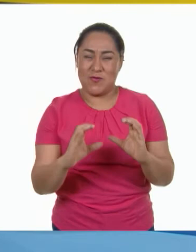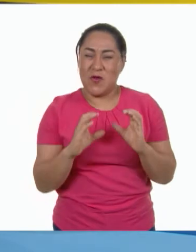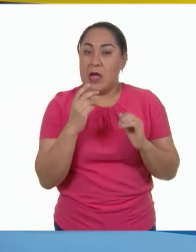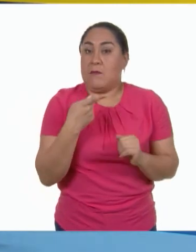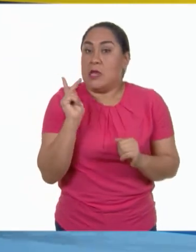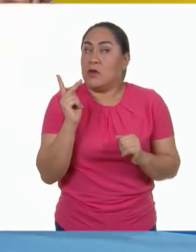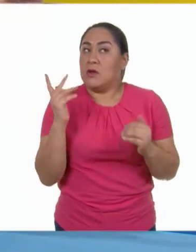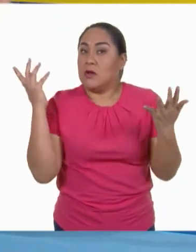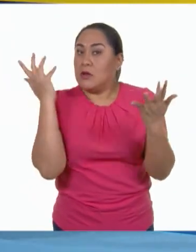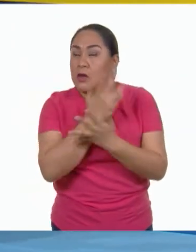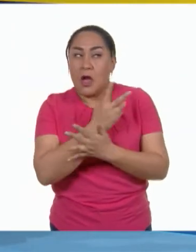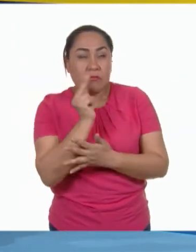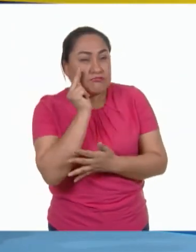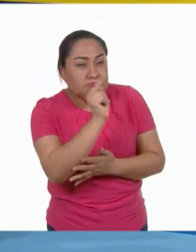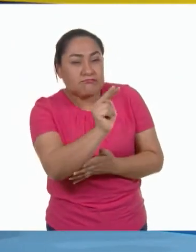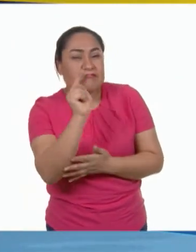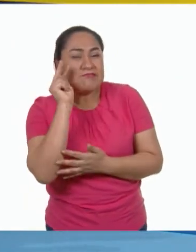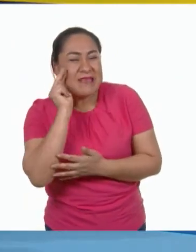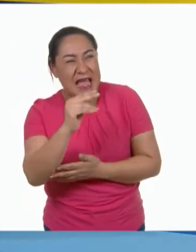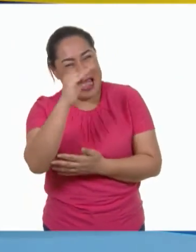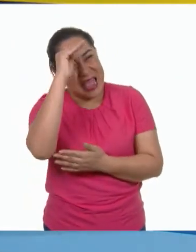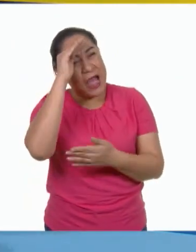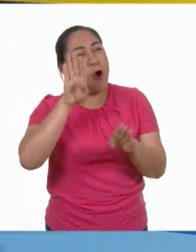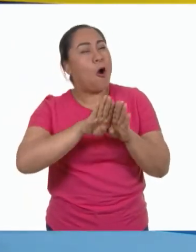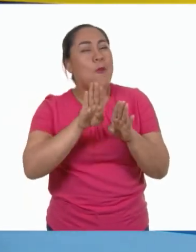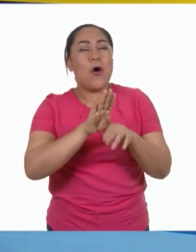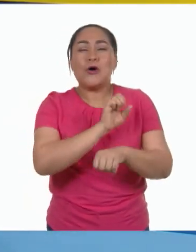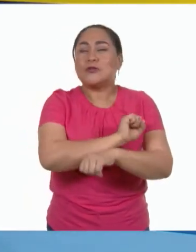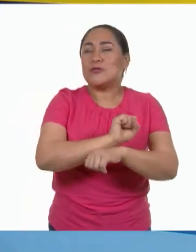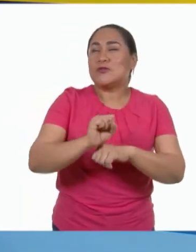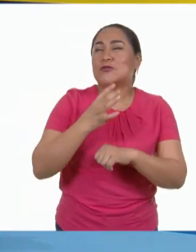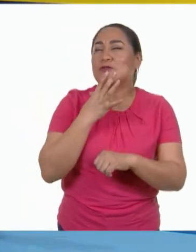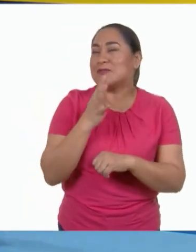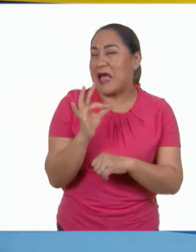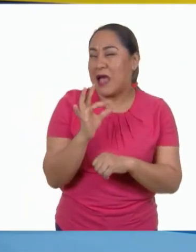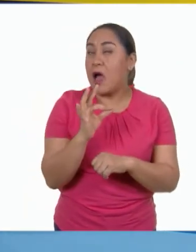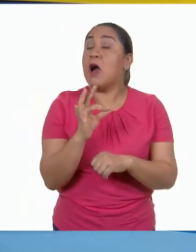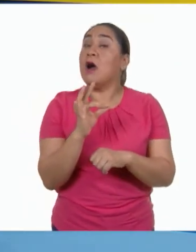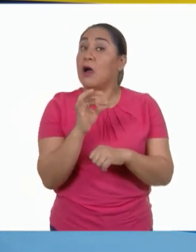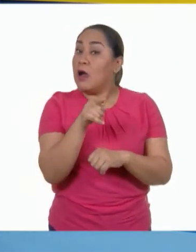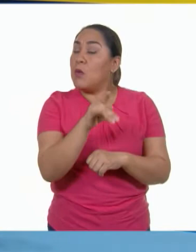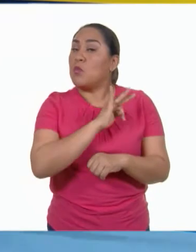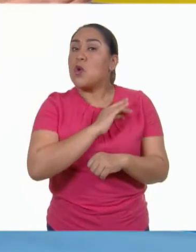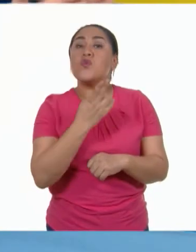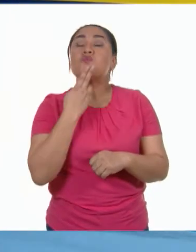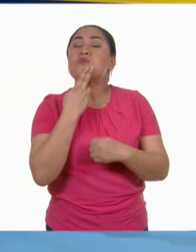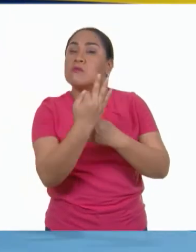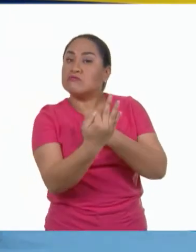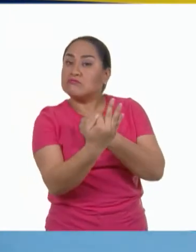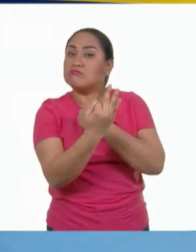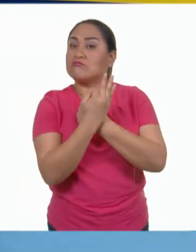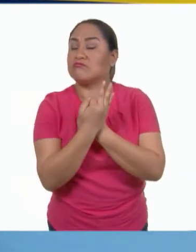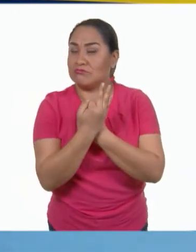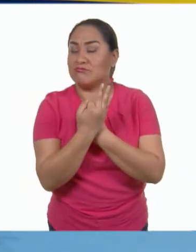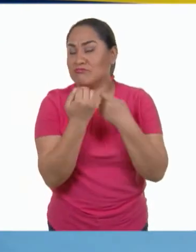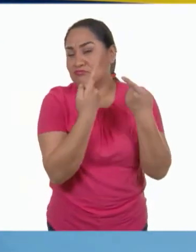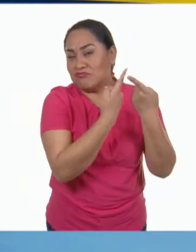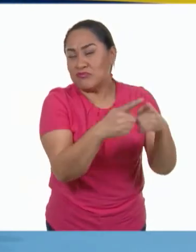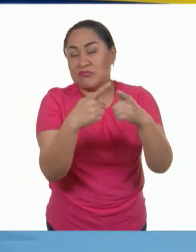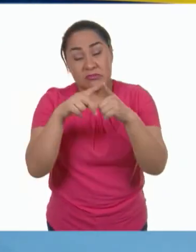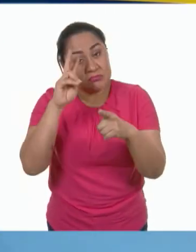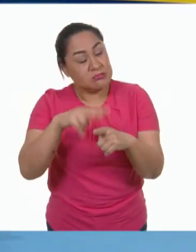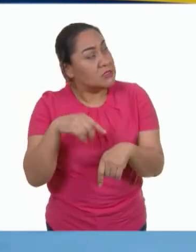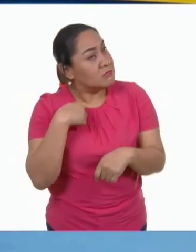cada acción, aun cuando parezca muy pequeña, puede tener repercusiones tan importantes en tantos aspectos que me